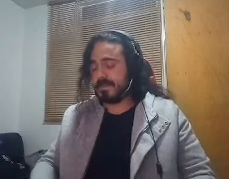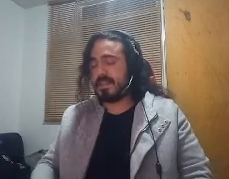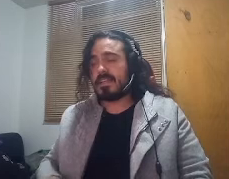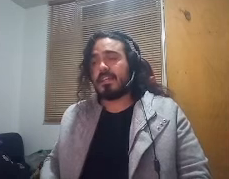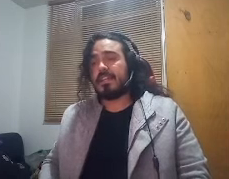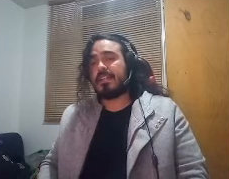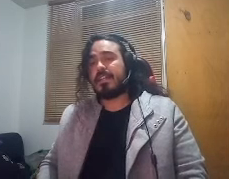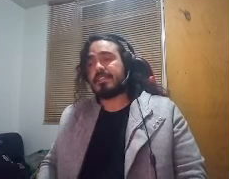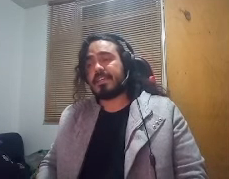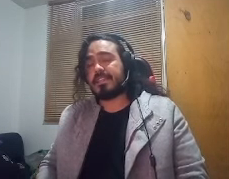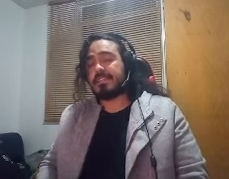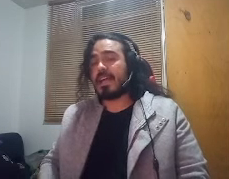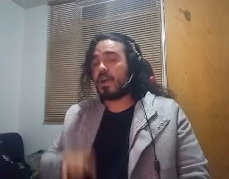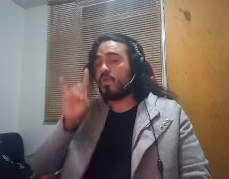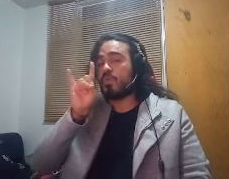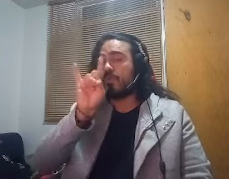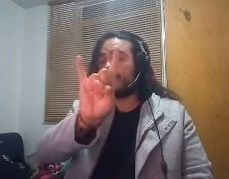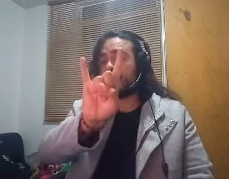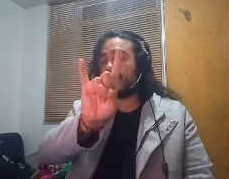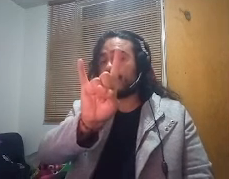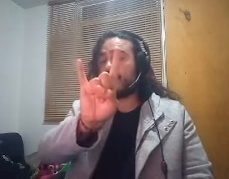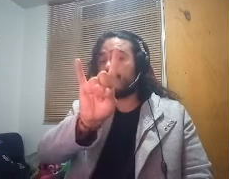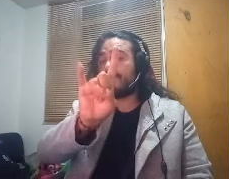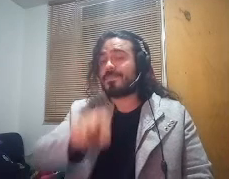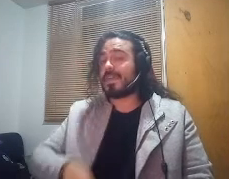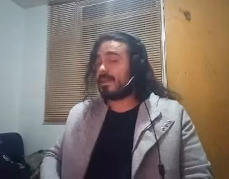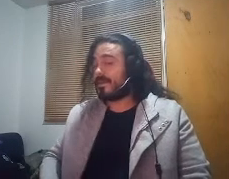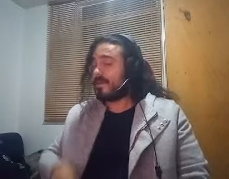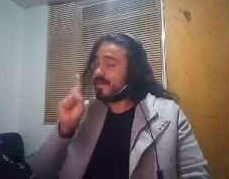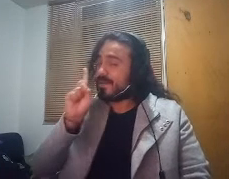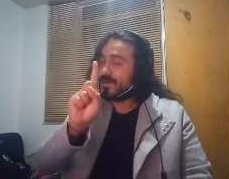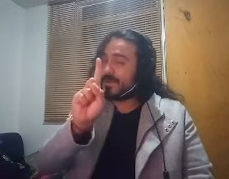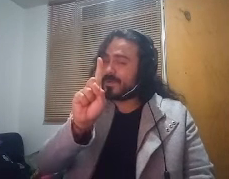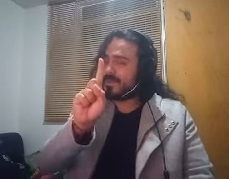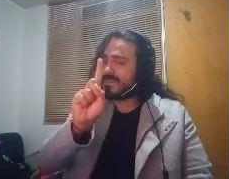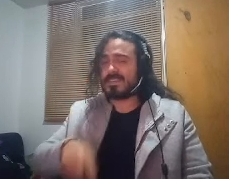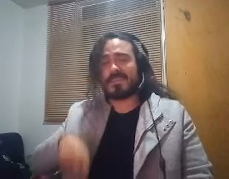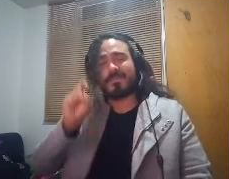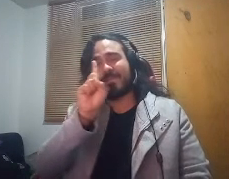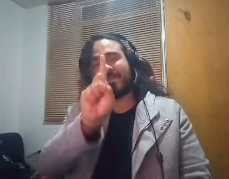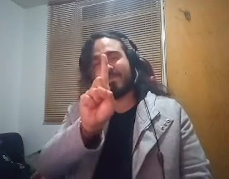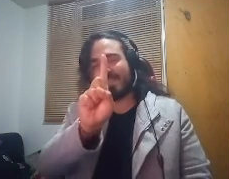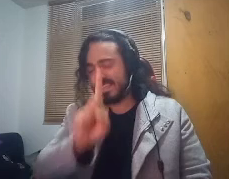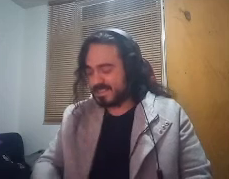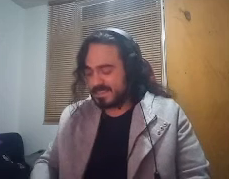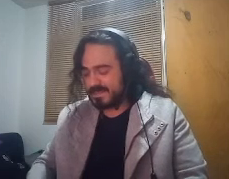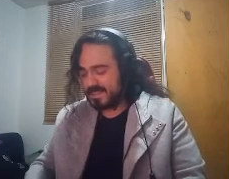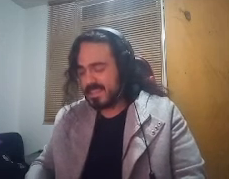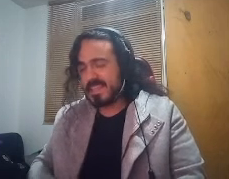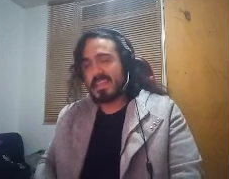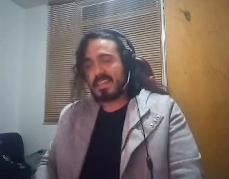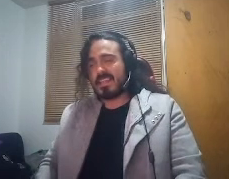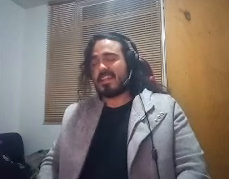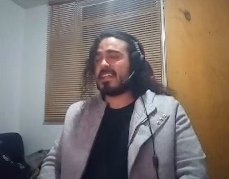televisor la siguiente es la u u de uno muy fácil uno se dice así